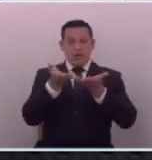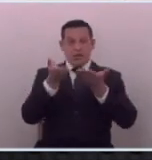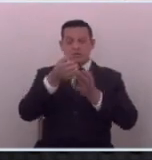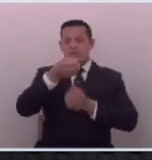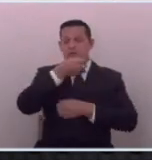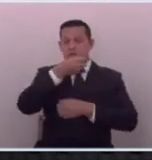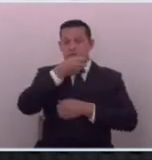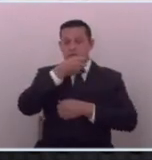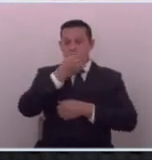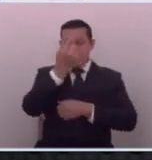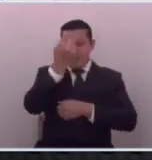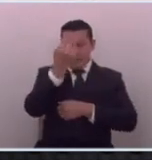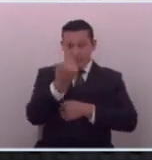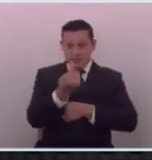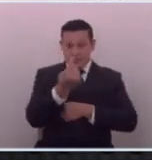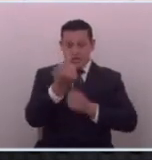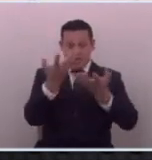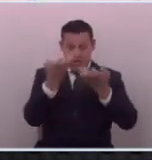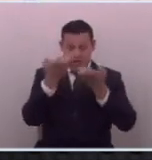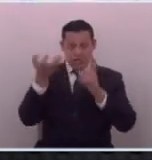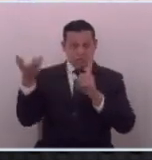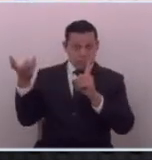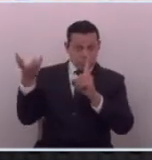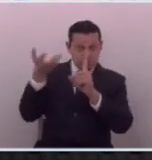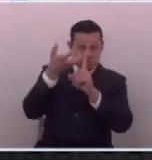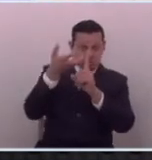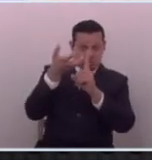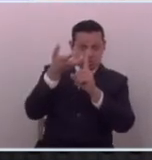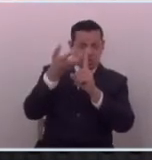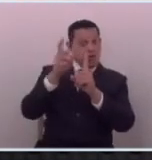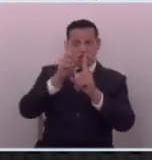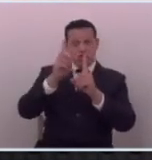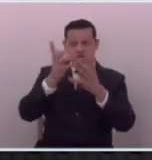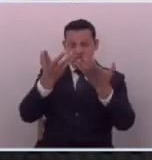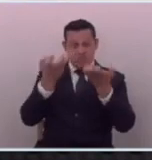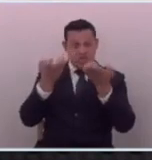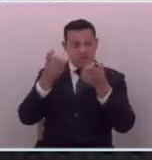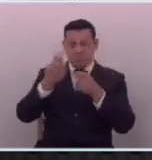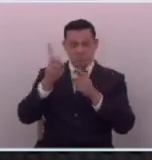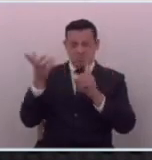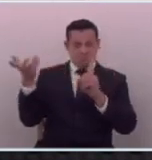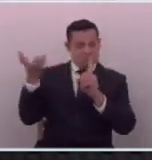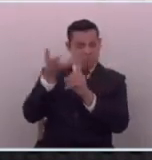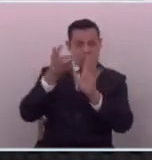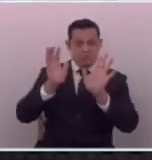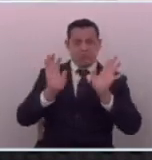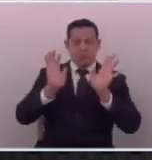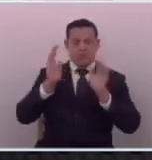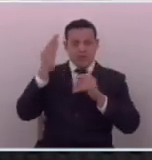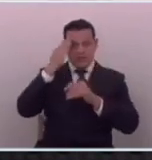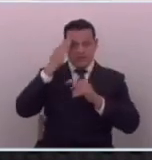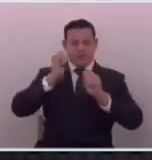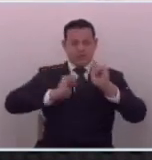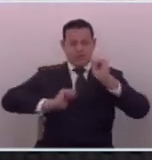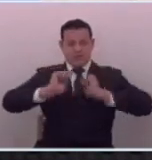y la gente si quiere lo sigue y si no no lo sigue pero sabe quién ha fingido ser periodista